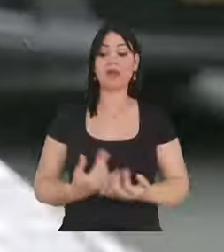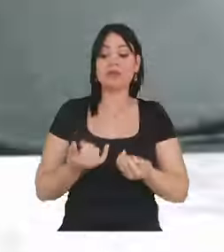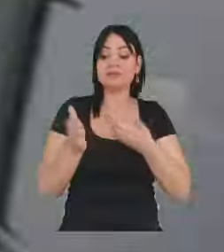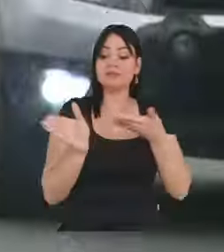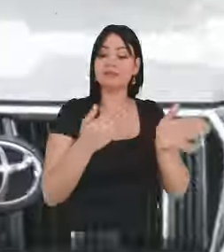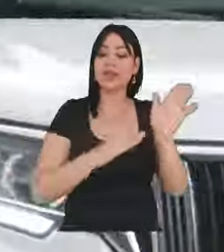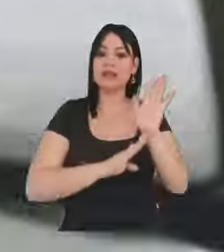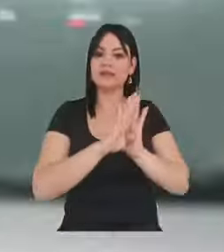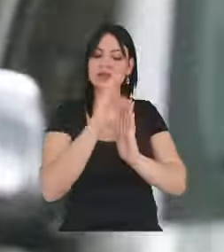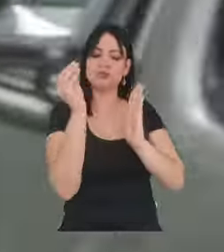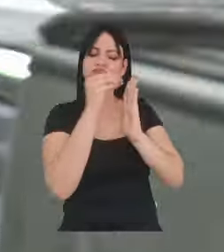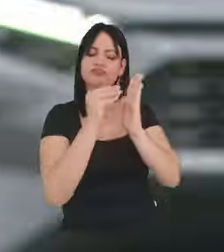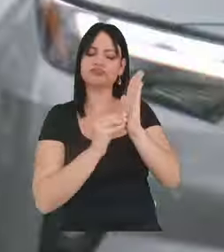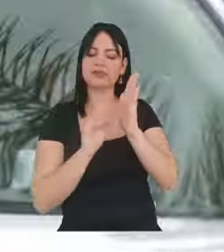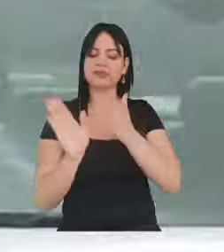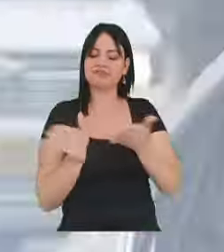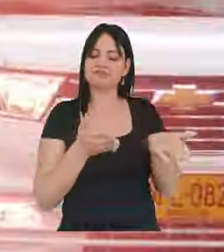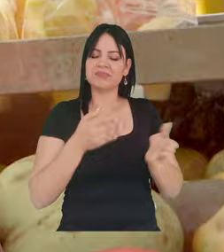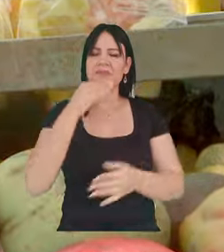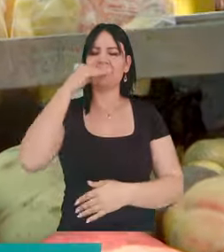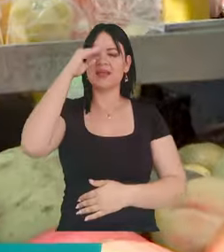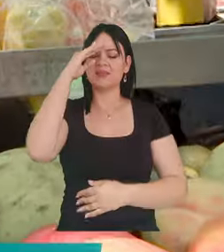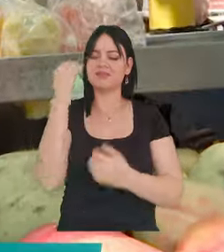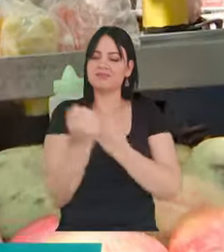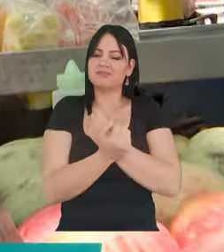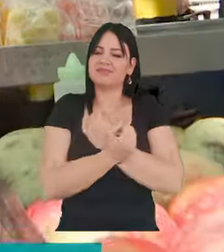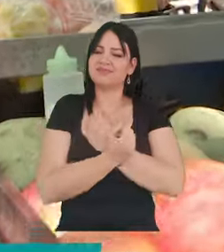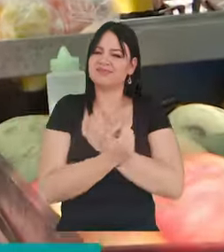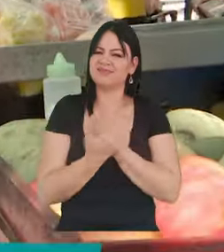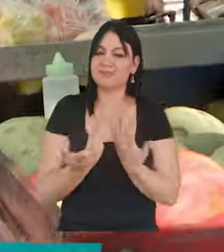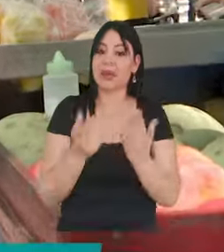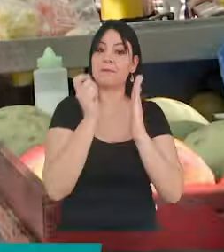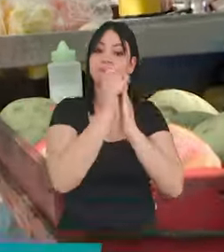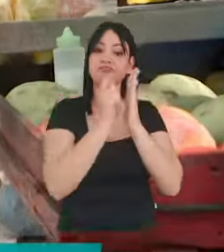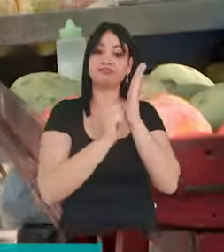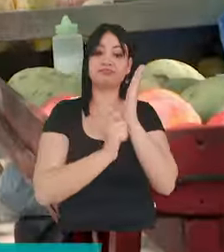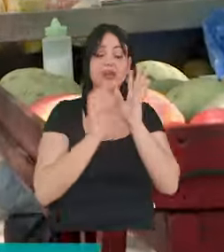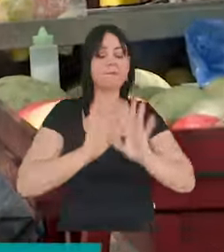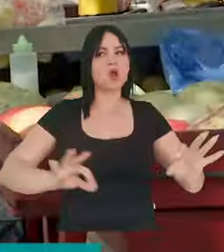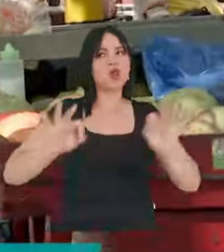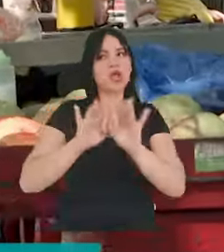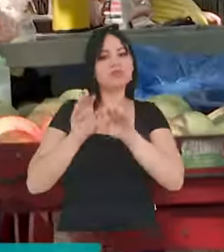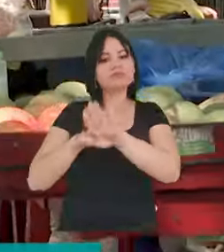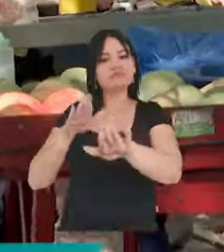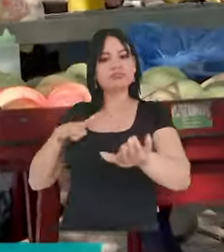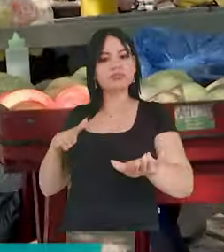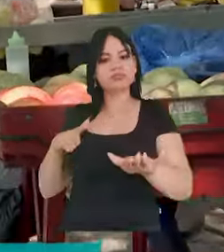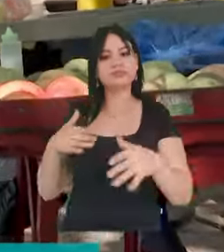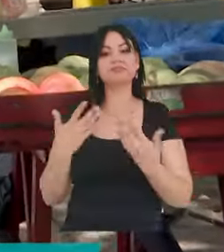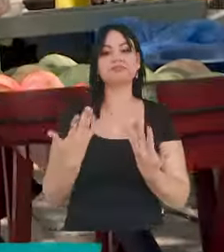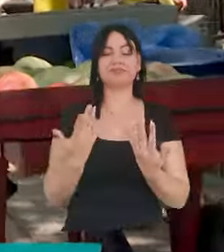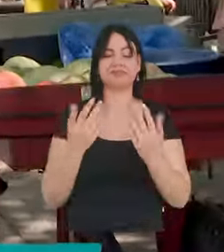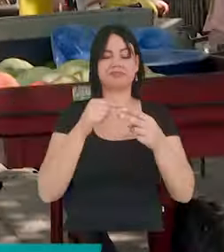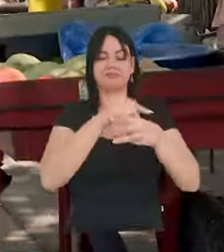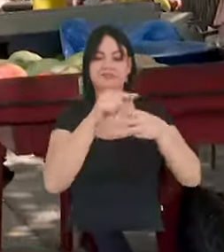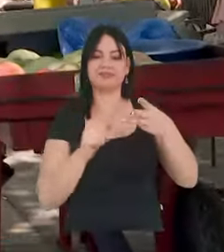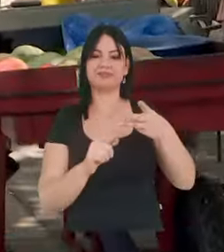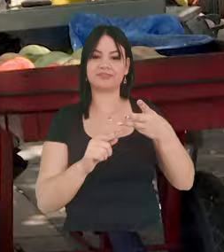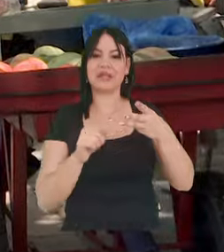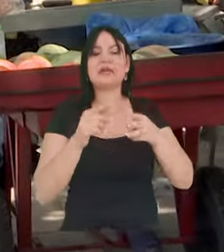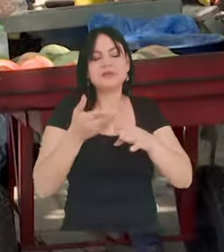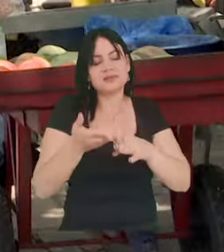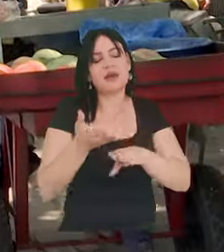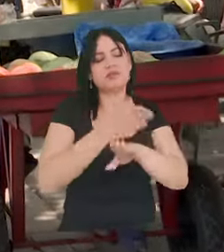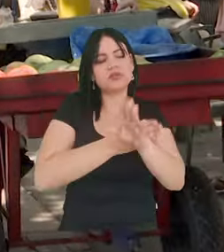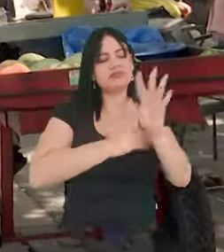Bueno en este plan de desarrollo Medellín te quiere hay hitos muy importantes en la movilidad de nuestra ciudad voy a mencionar tres específicamente que